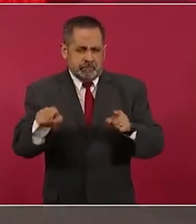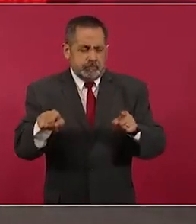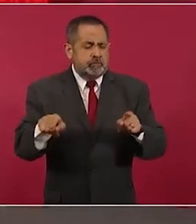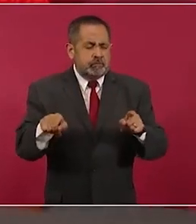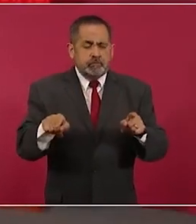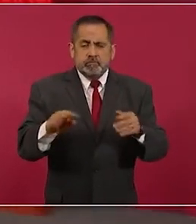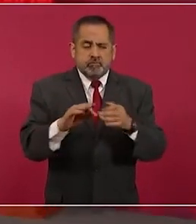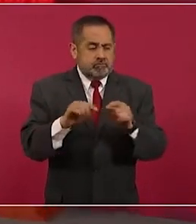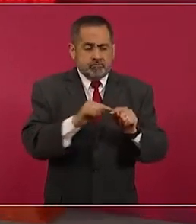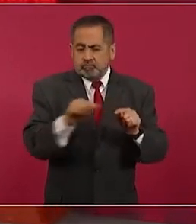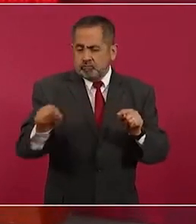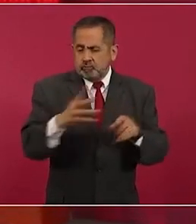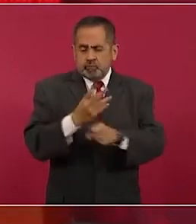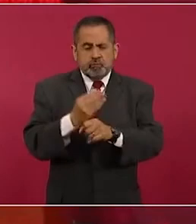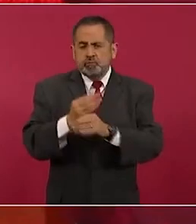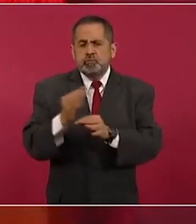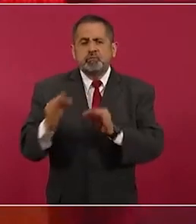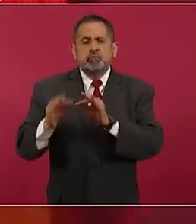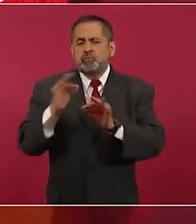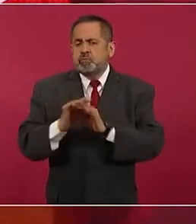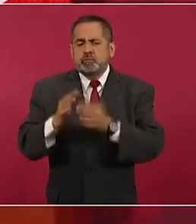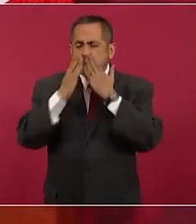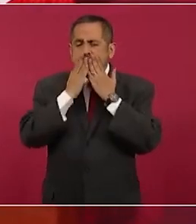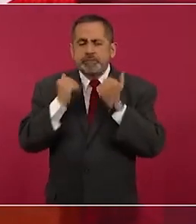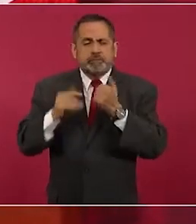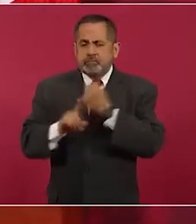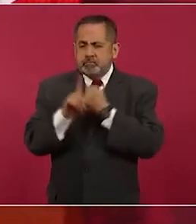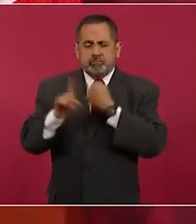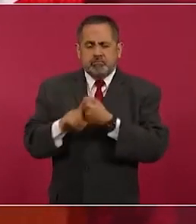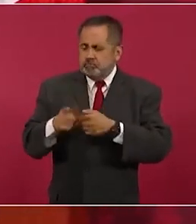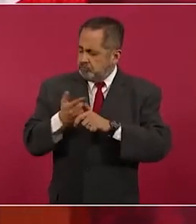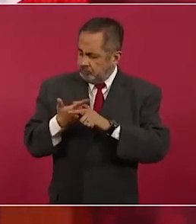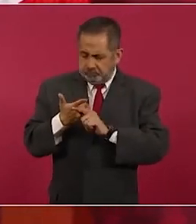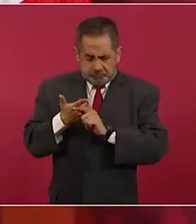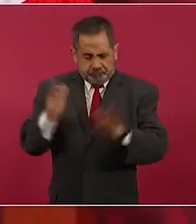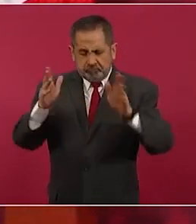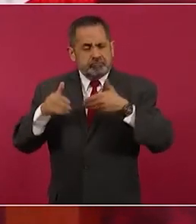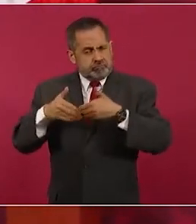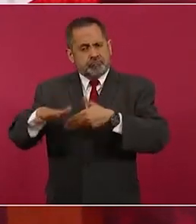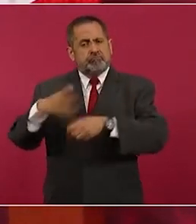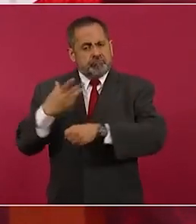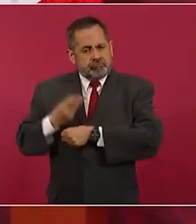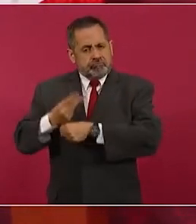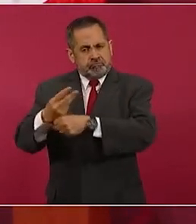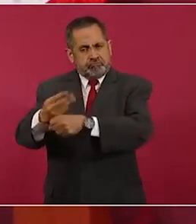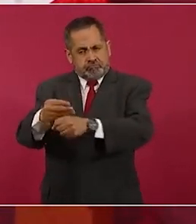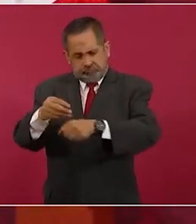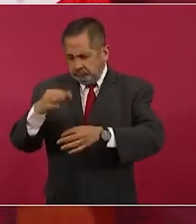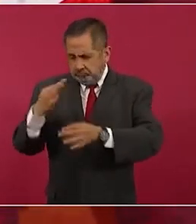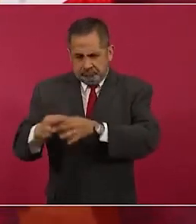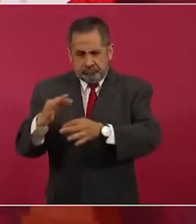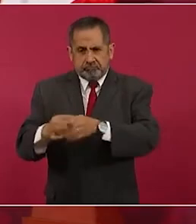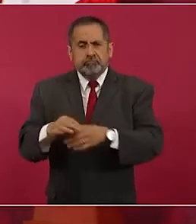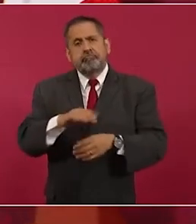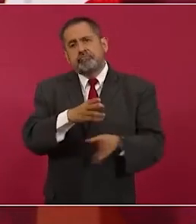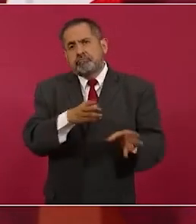Ya está sin ningún problema legal, y en el tramo de